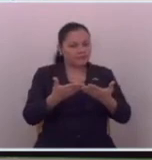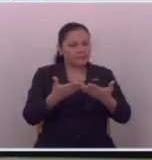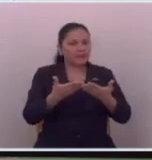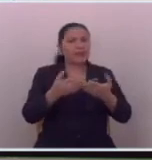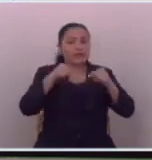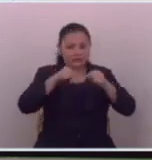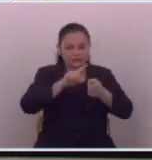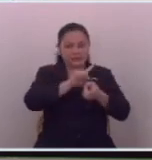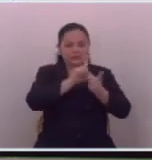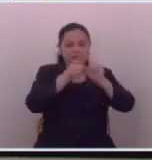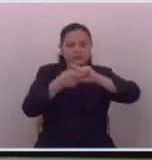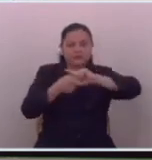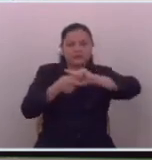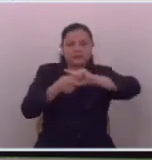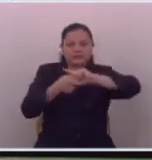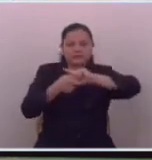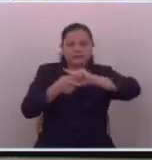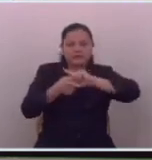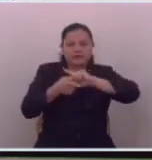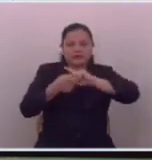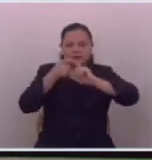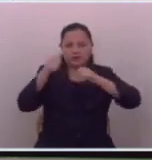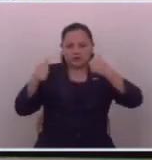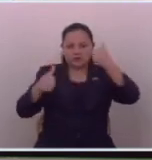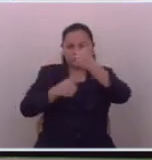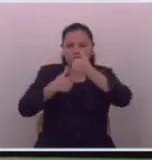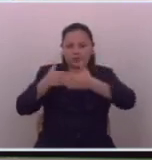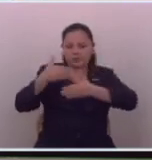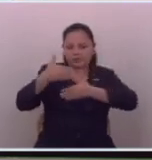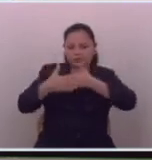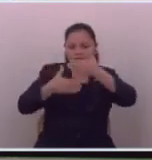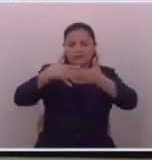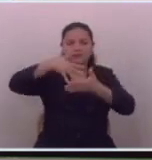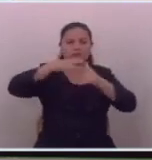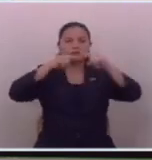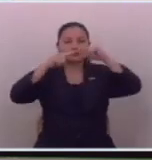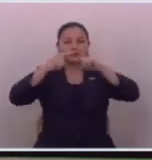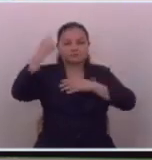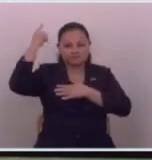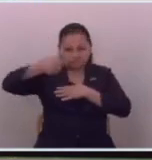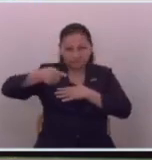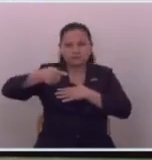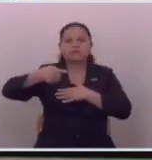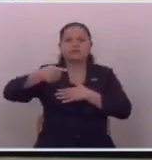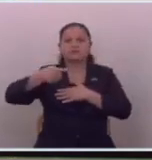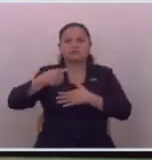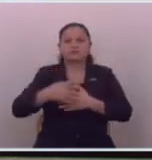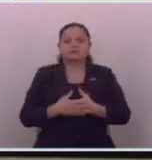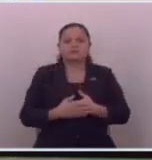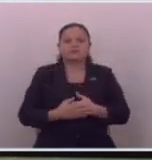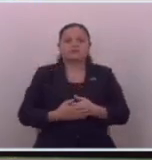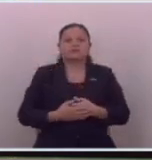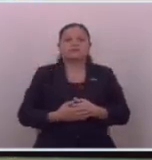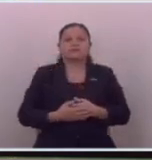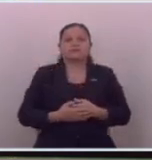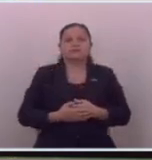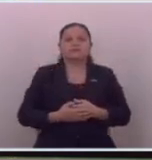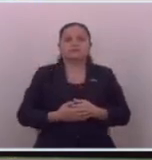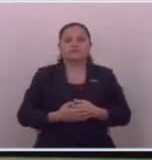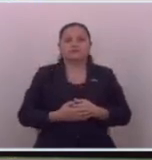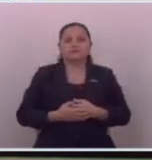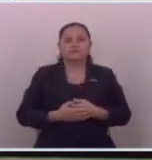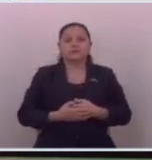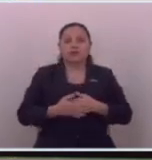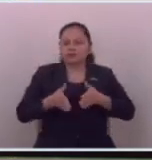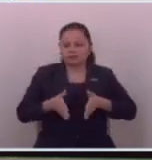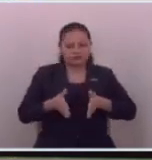está cambiando bajo los procesos que la democracia dictamina y esos